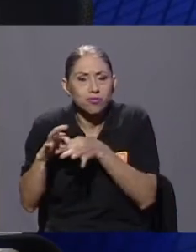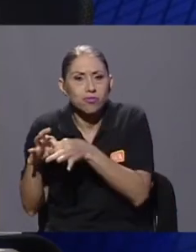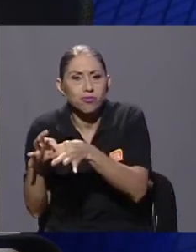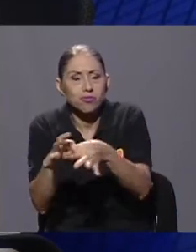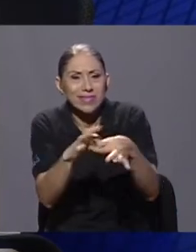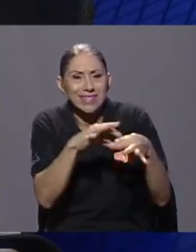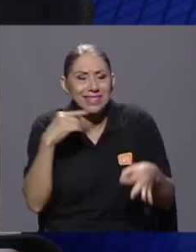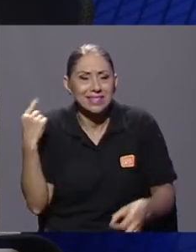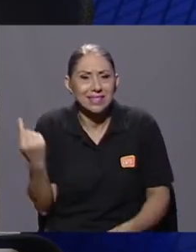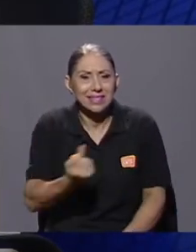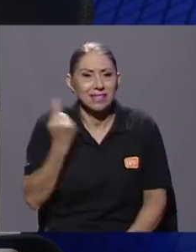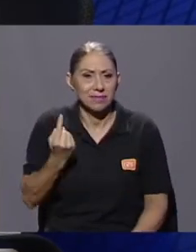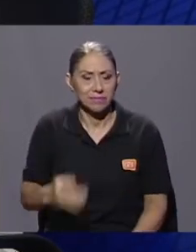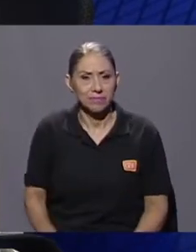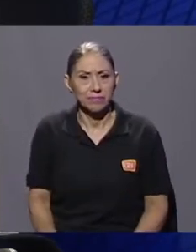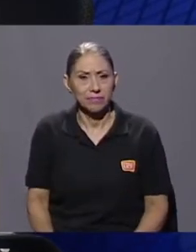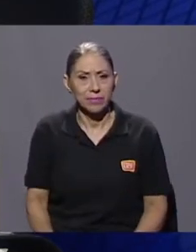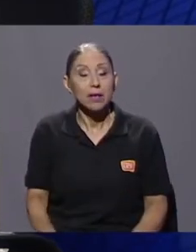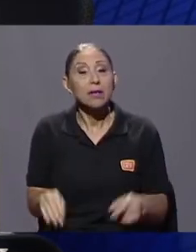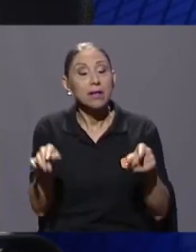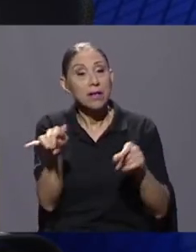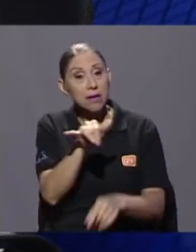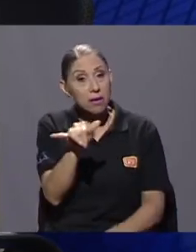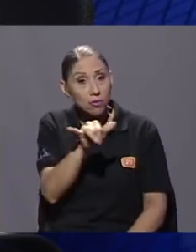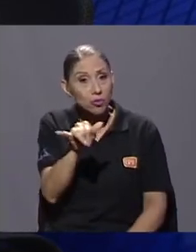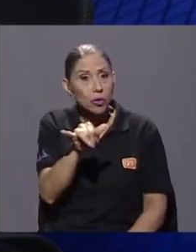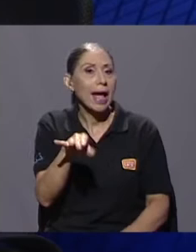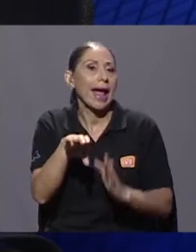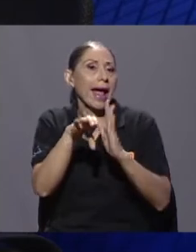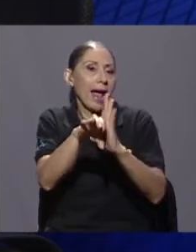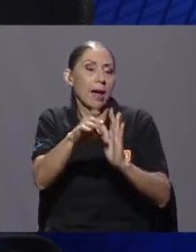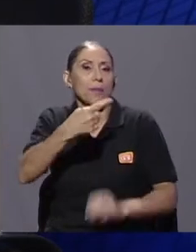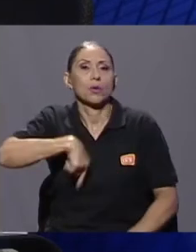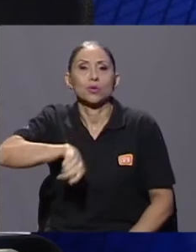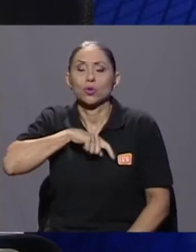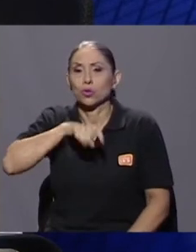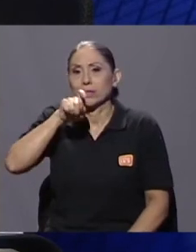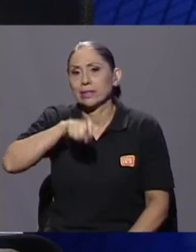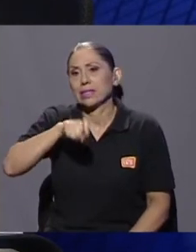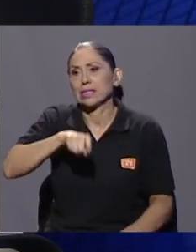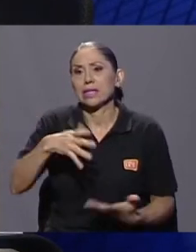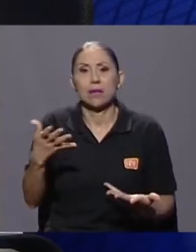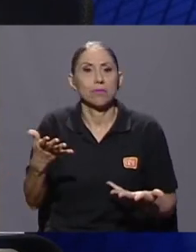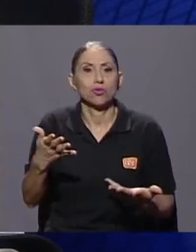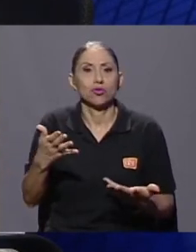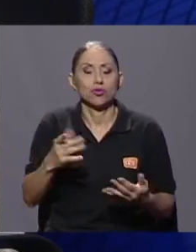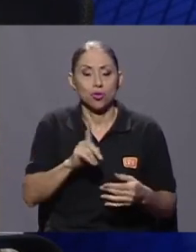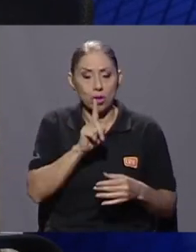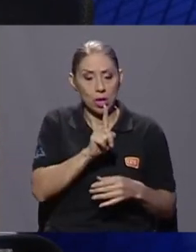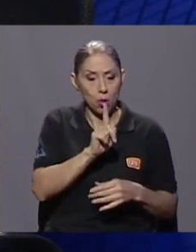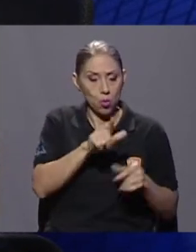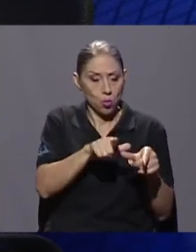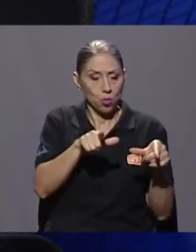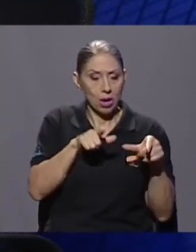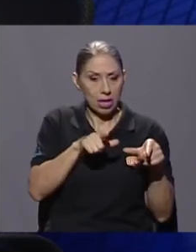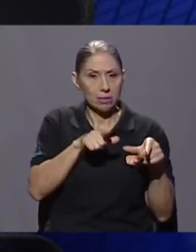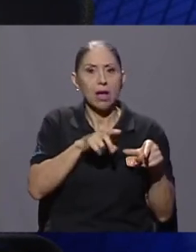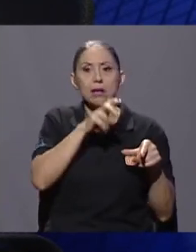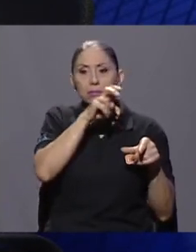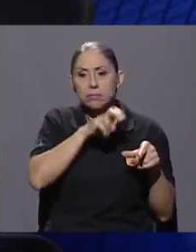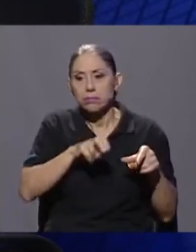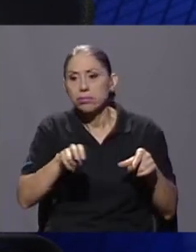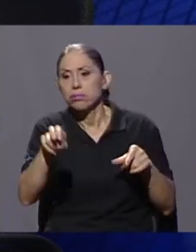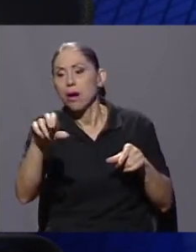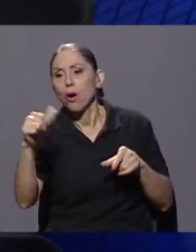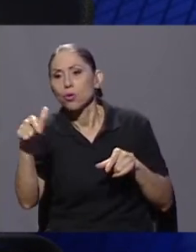Y cuando incluso nos tenemos que trasladar de los espacios, vamos conformando